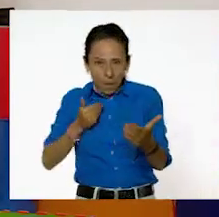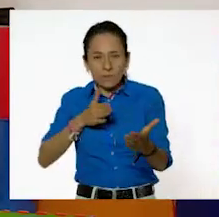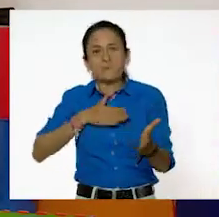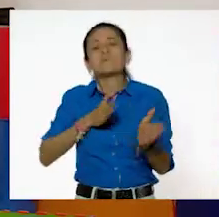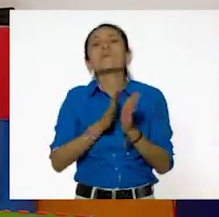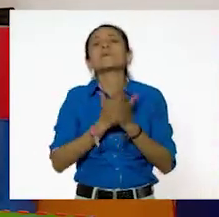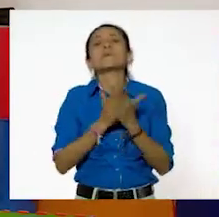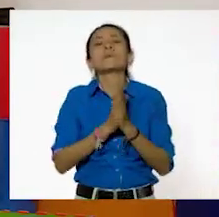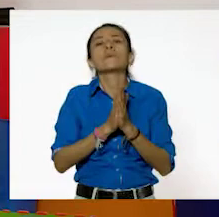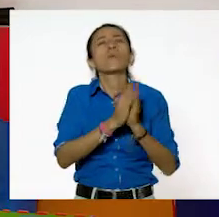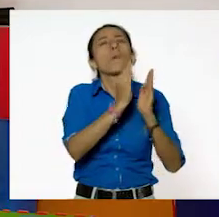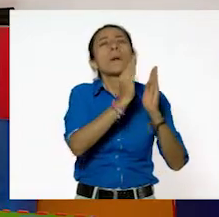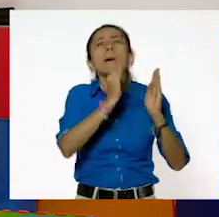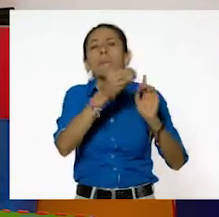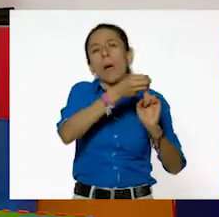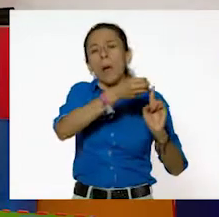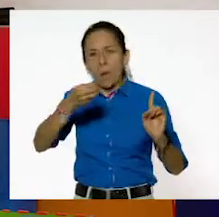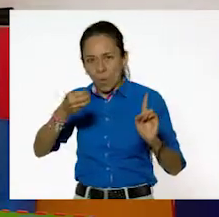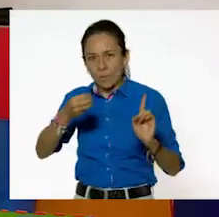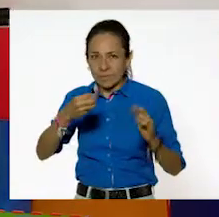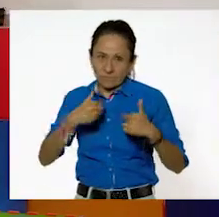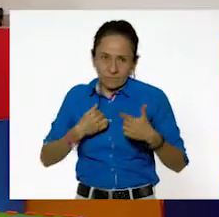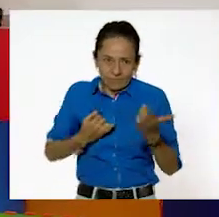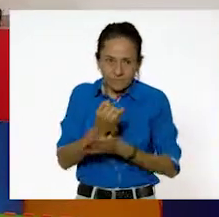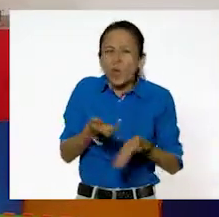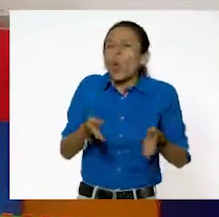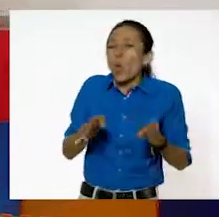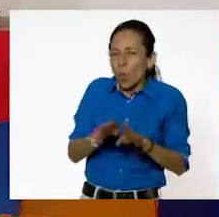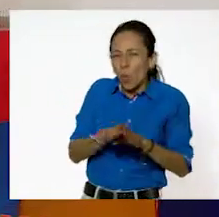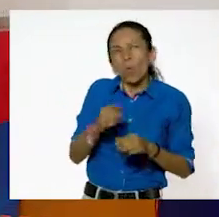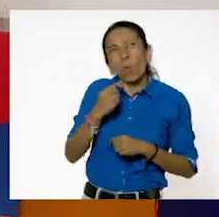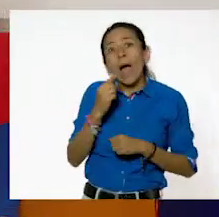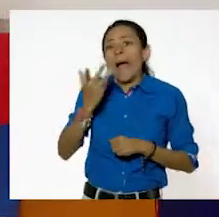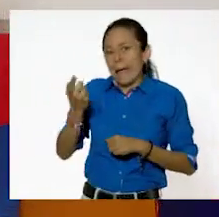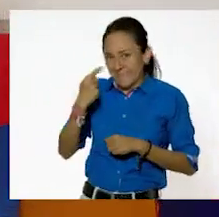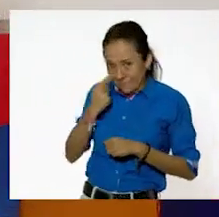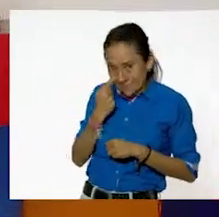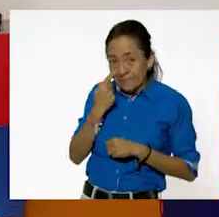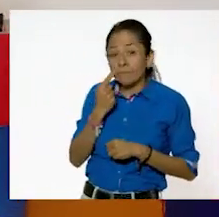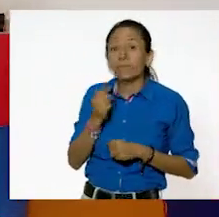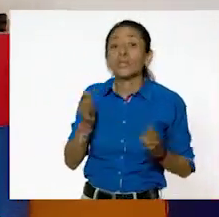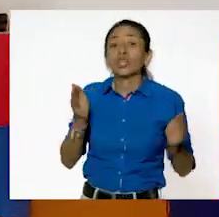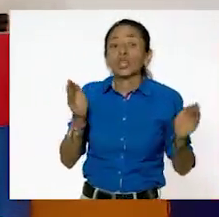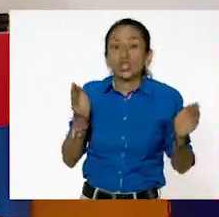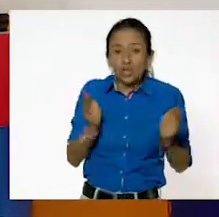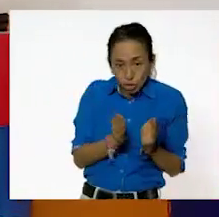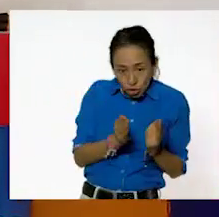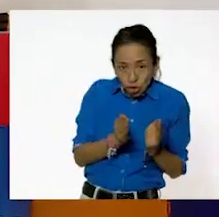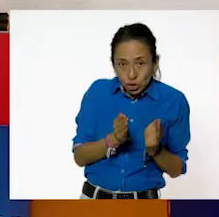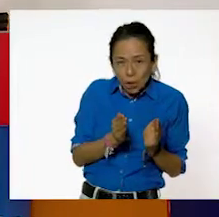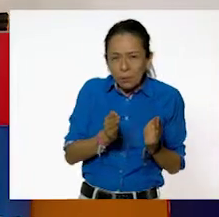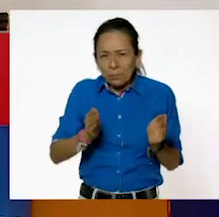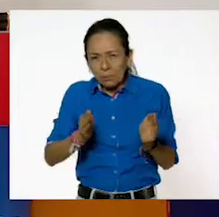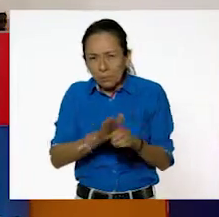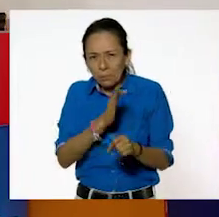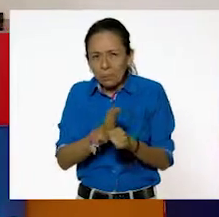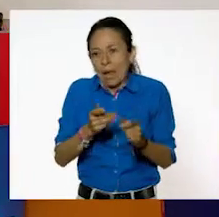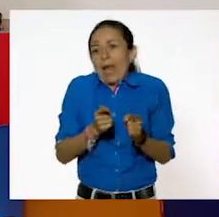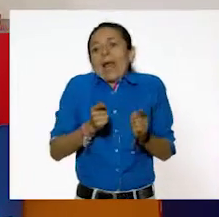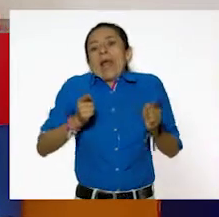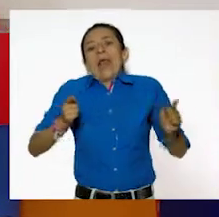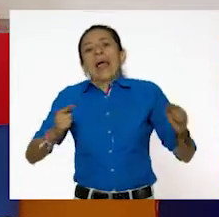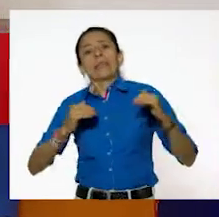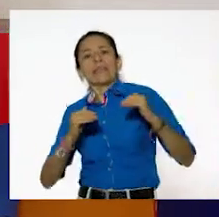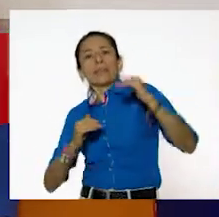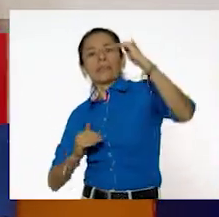decidí hacerlos, Pili, de la siguiente forma. En chicos, medianos y grandes. Recuerden que clasificar es tomar en cuenta